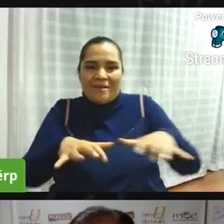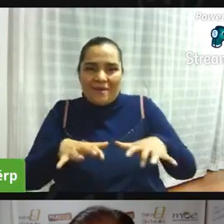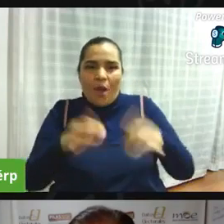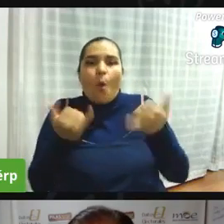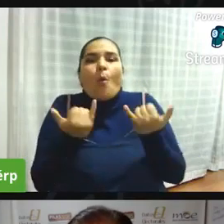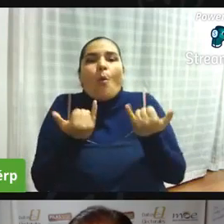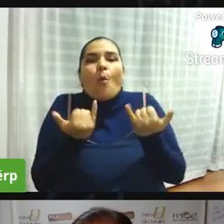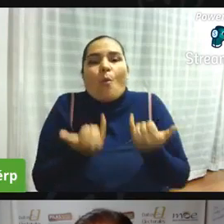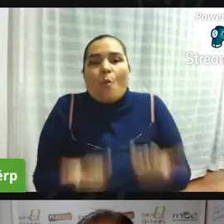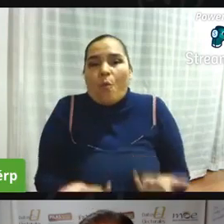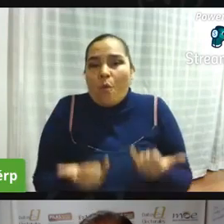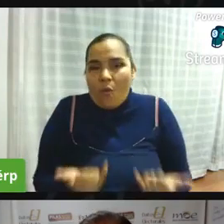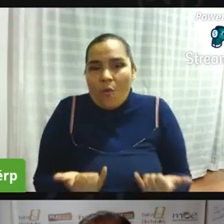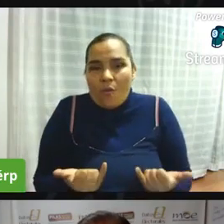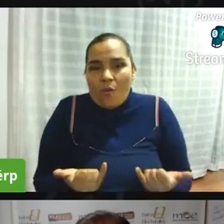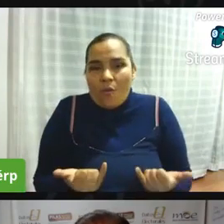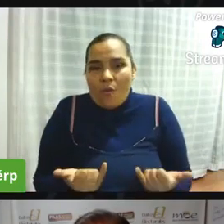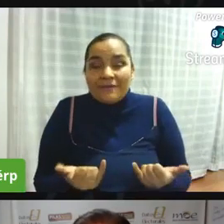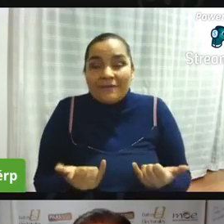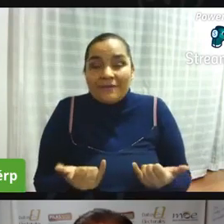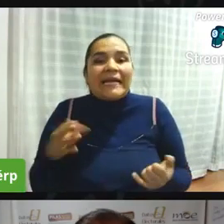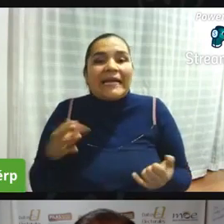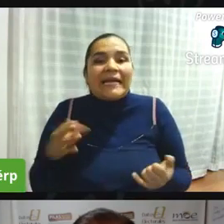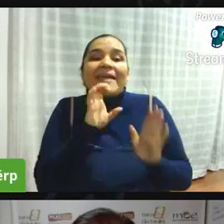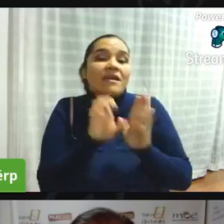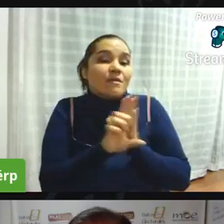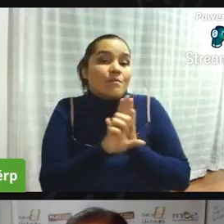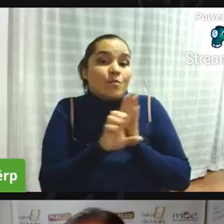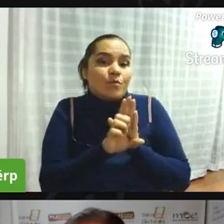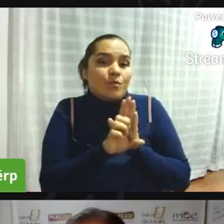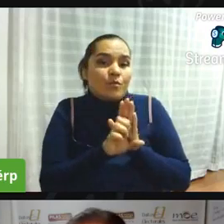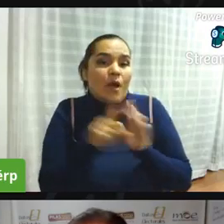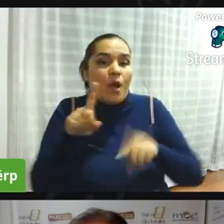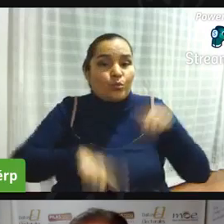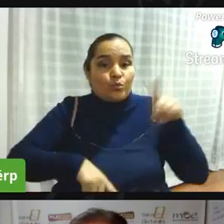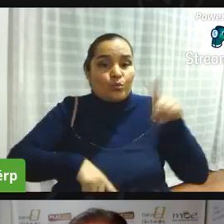hoy si en nuestra comunidad tenemos personas que